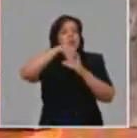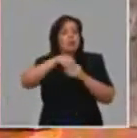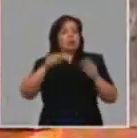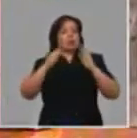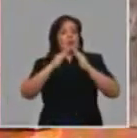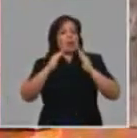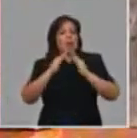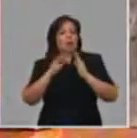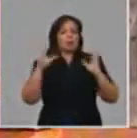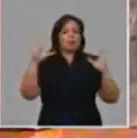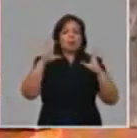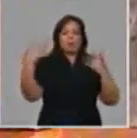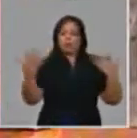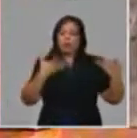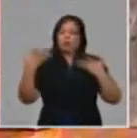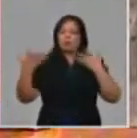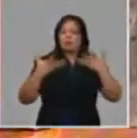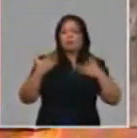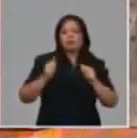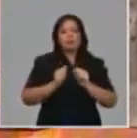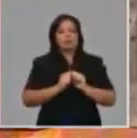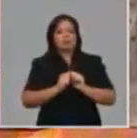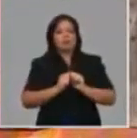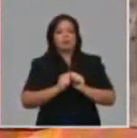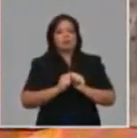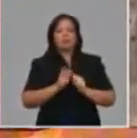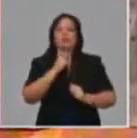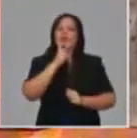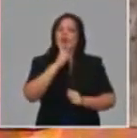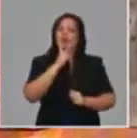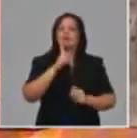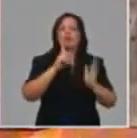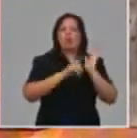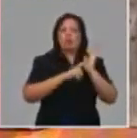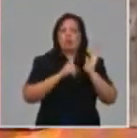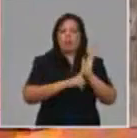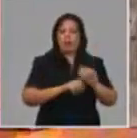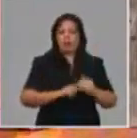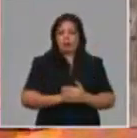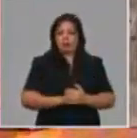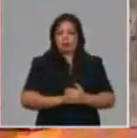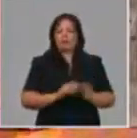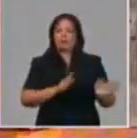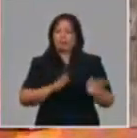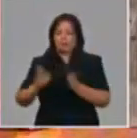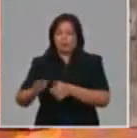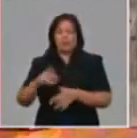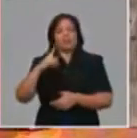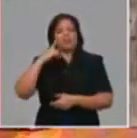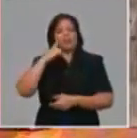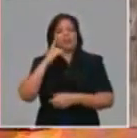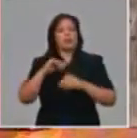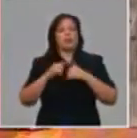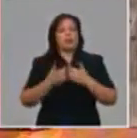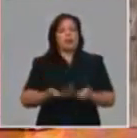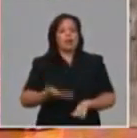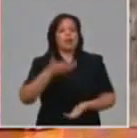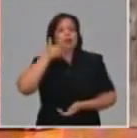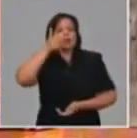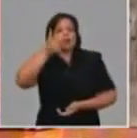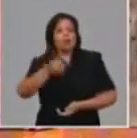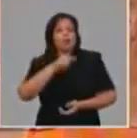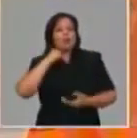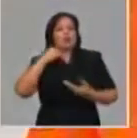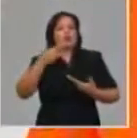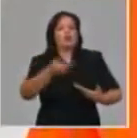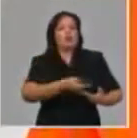padres también el honor que necesitan en ese día. ¿Qué hemos visto en la gastronomía como algo que debemos potenciar y